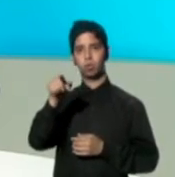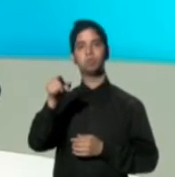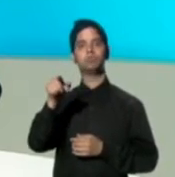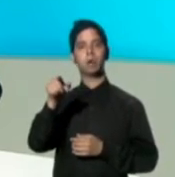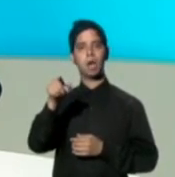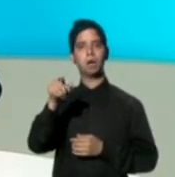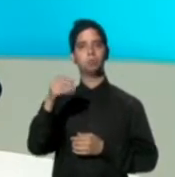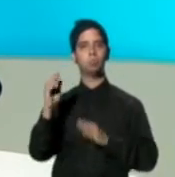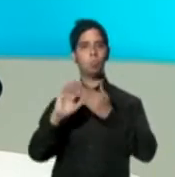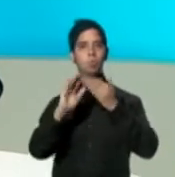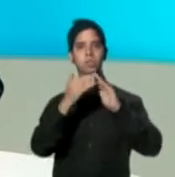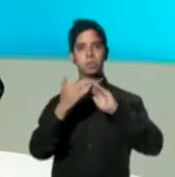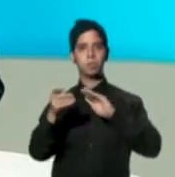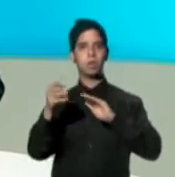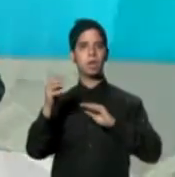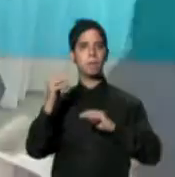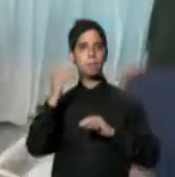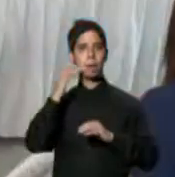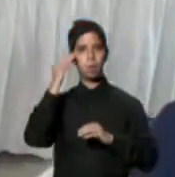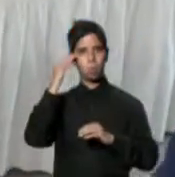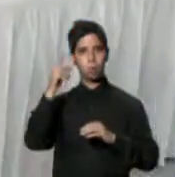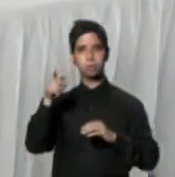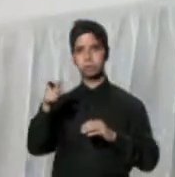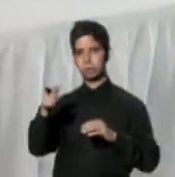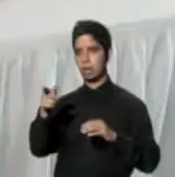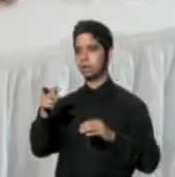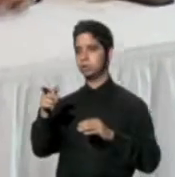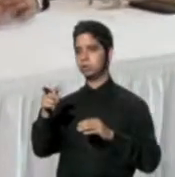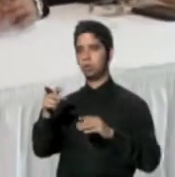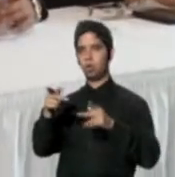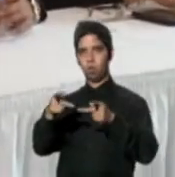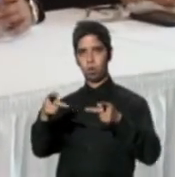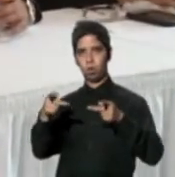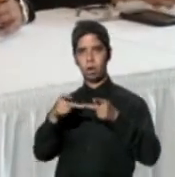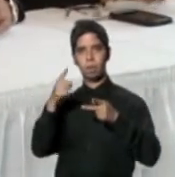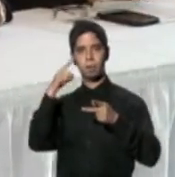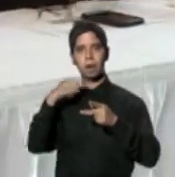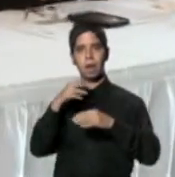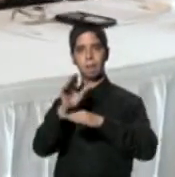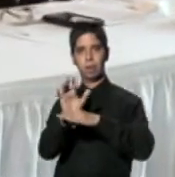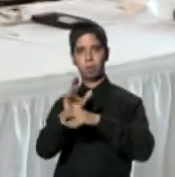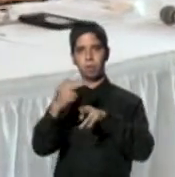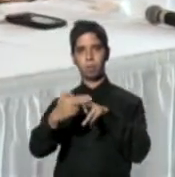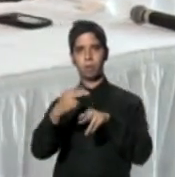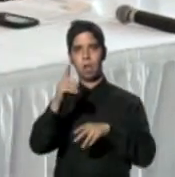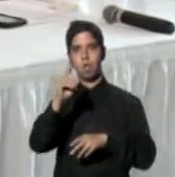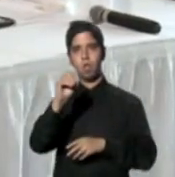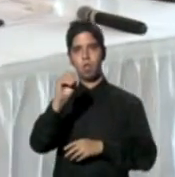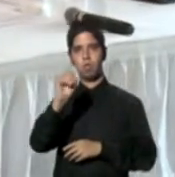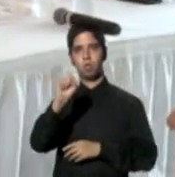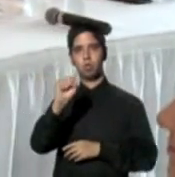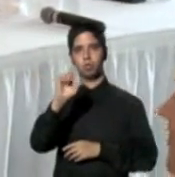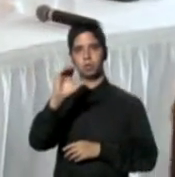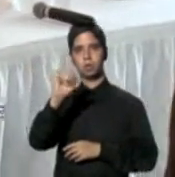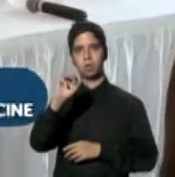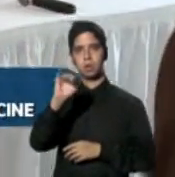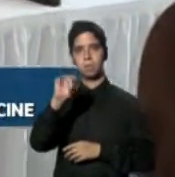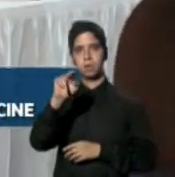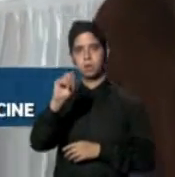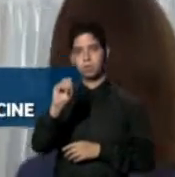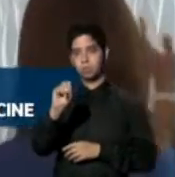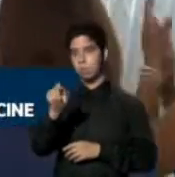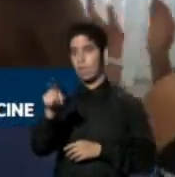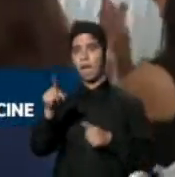el anfitrión de la nueva producción cinematográfica puertorriqueña Dos Caminos. La primera película en ser filmada en este